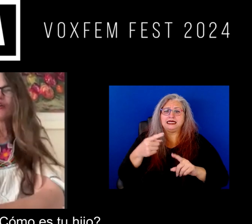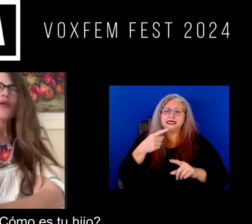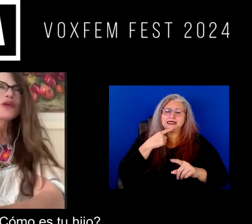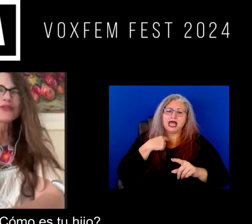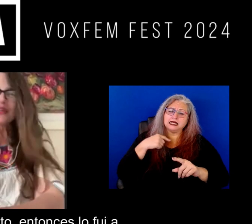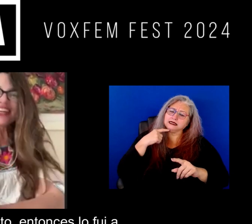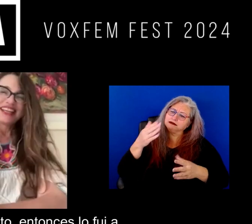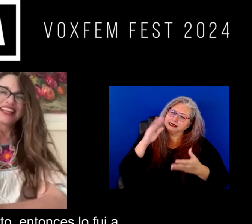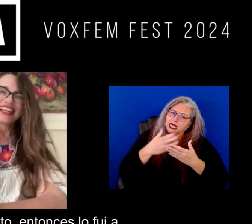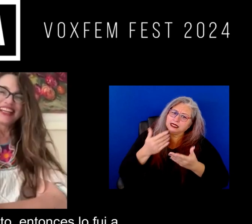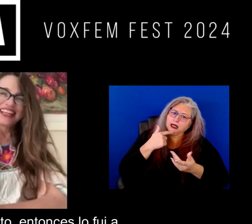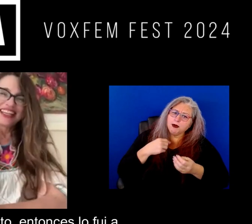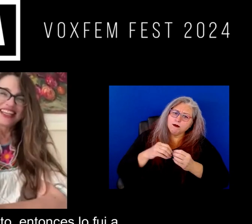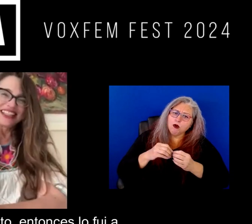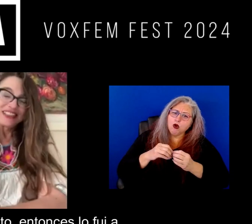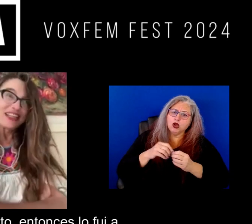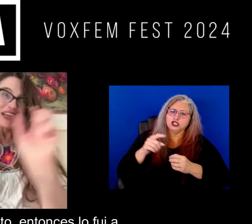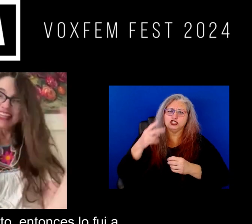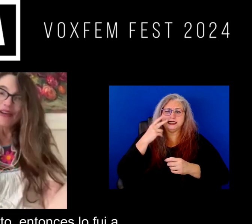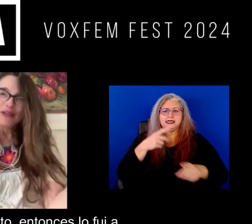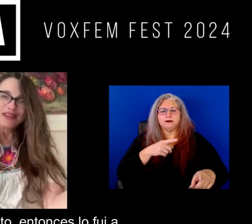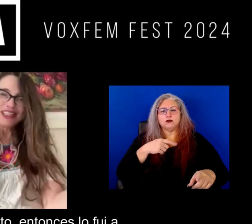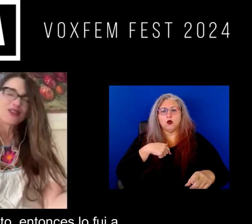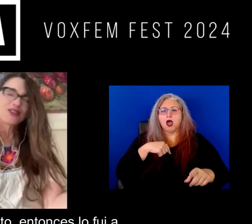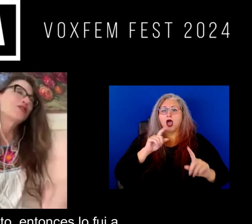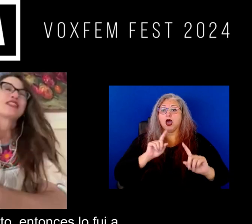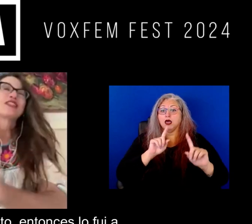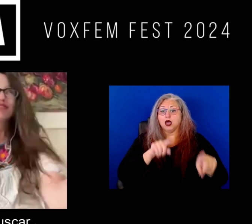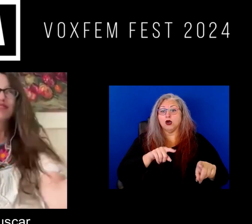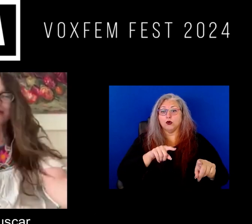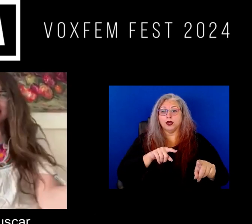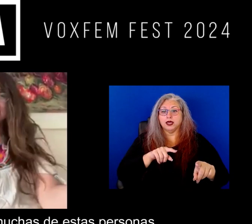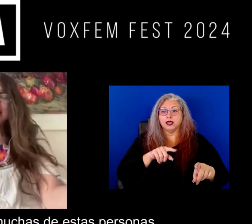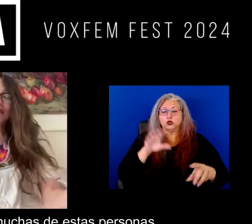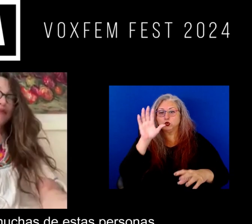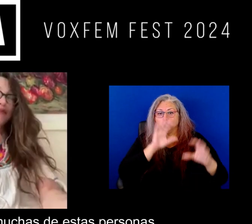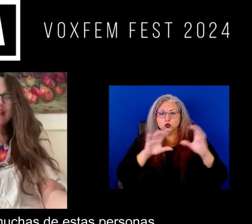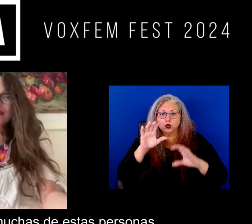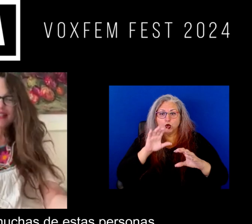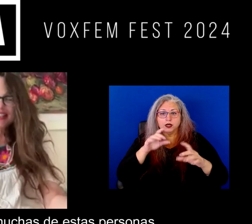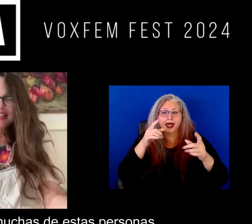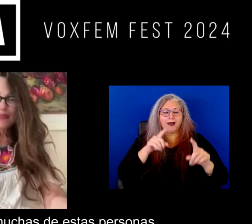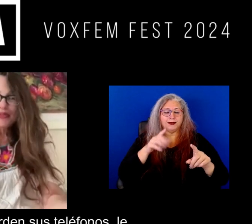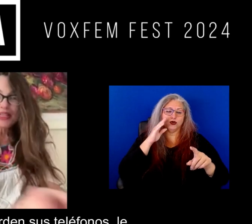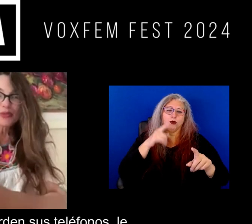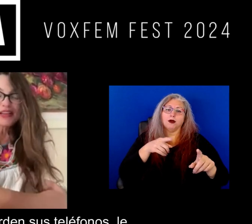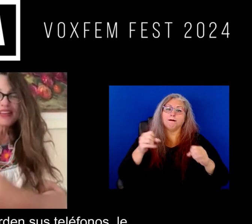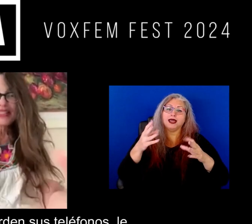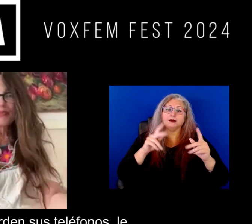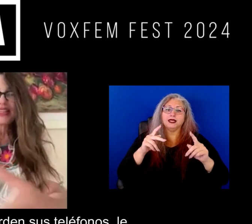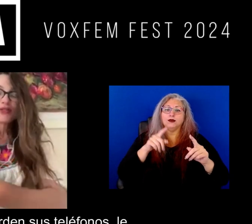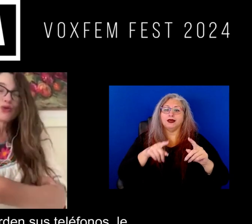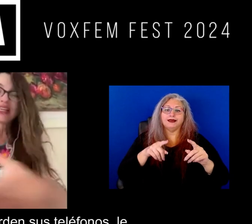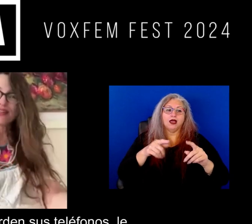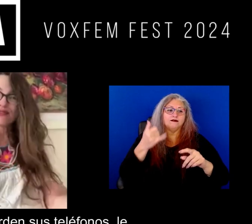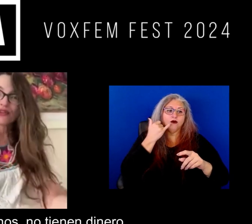yo ¿cómo es tu hijo? ella lo había visto ¿no? entonces lo fui a buscar lo que pasa que muchas de estas personas pues a veces